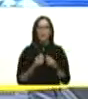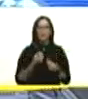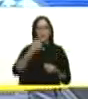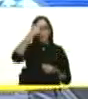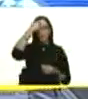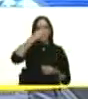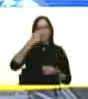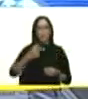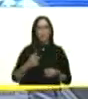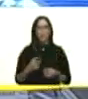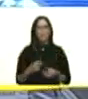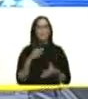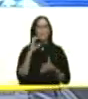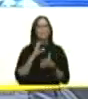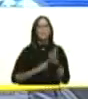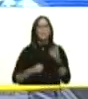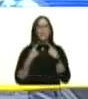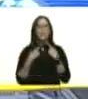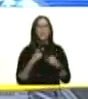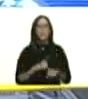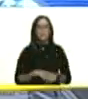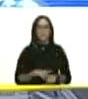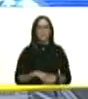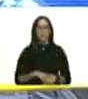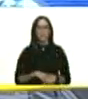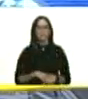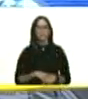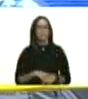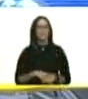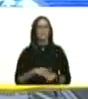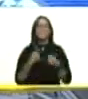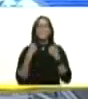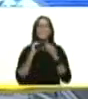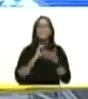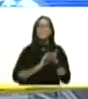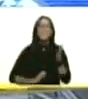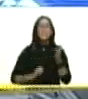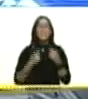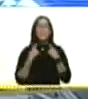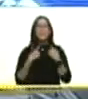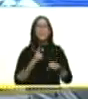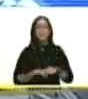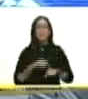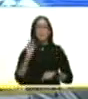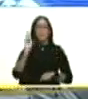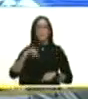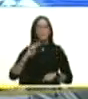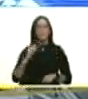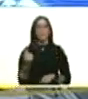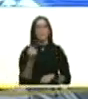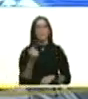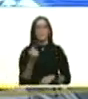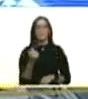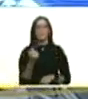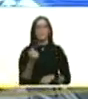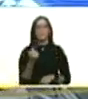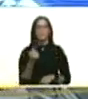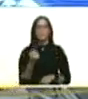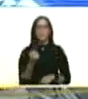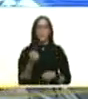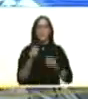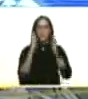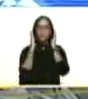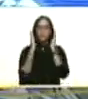sin perder el tiempo sin perder tiempo jamás concentrados en nuestra